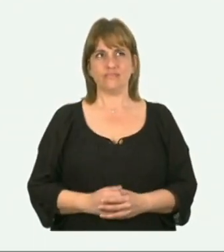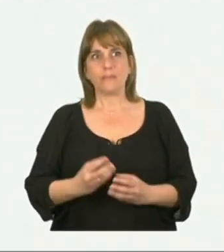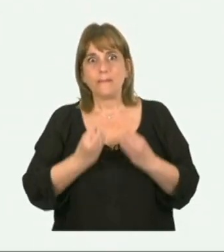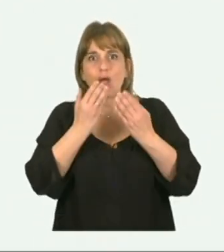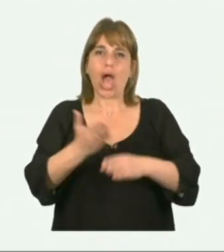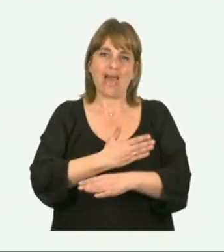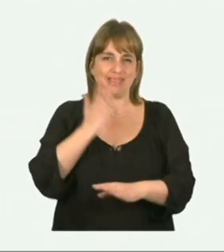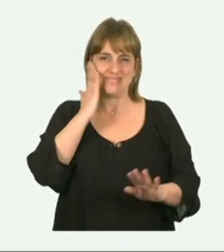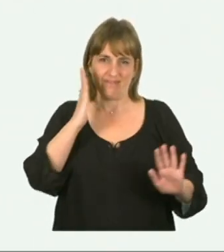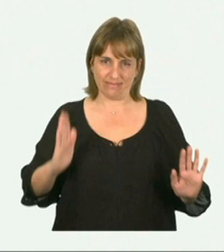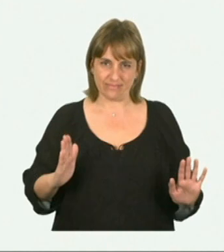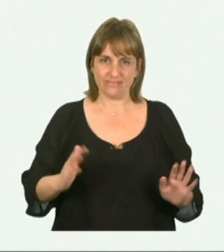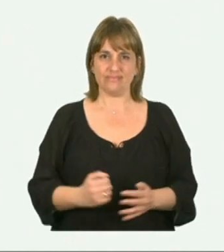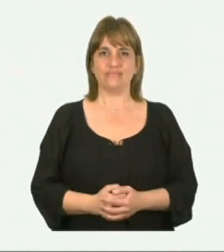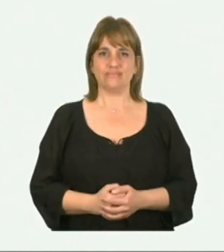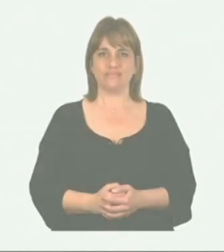Prepararse hace la diferencia.